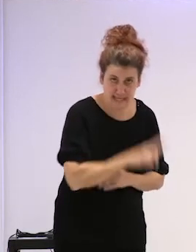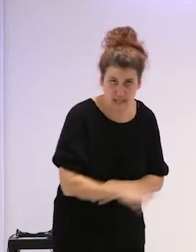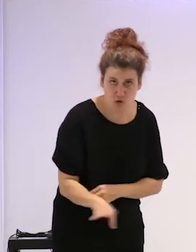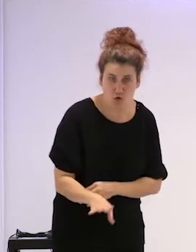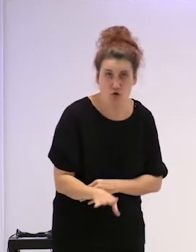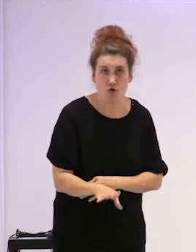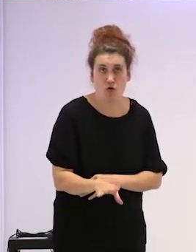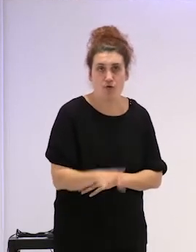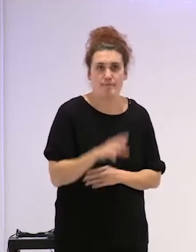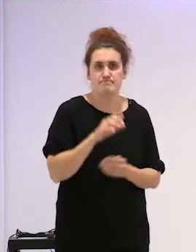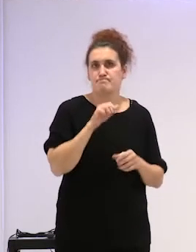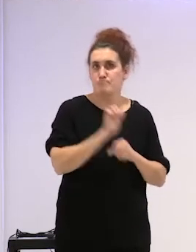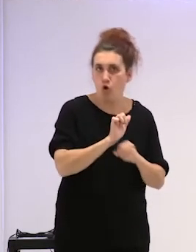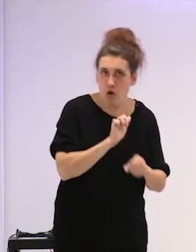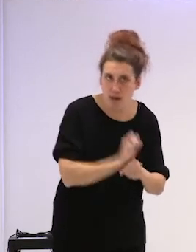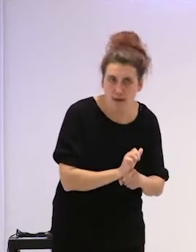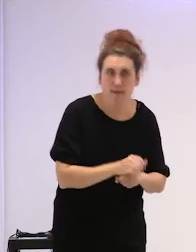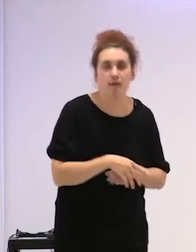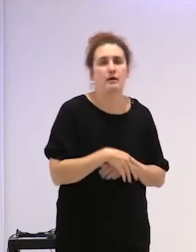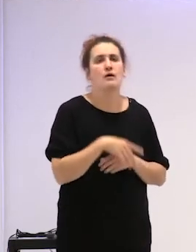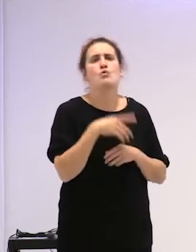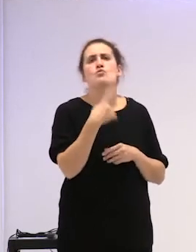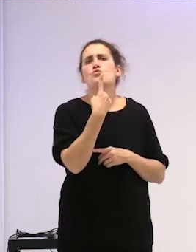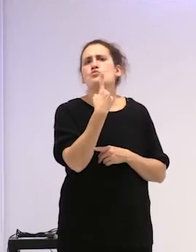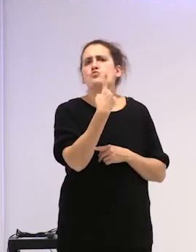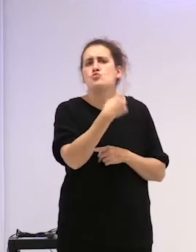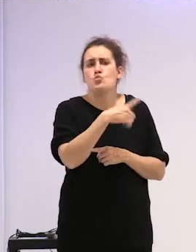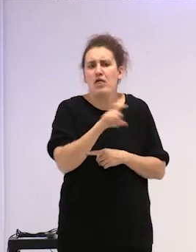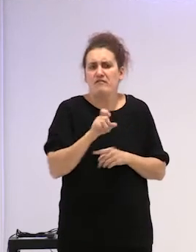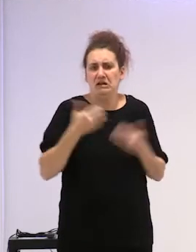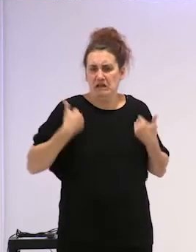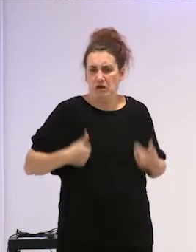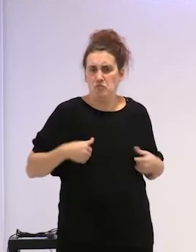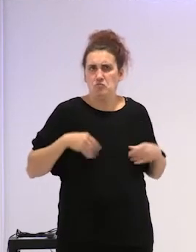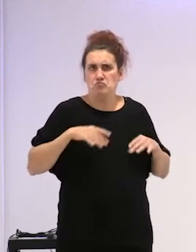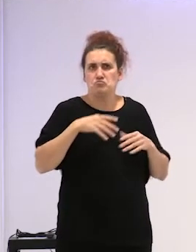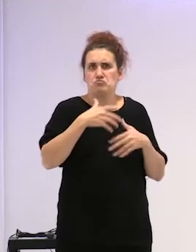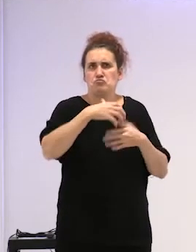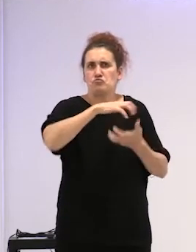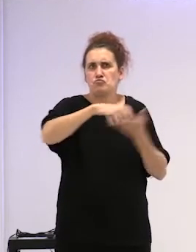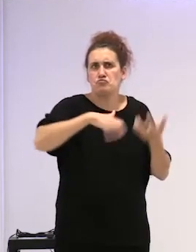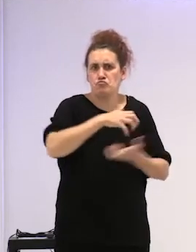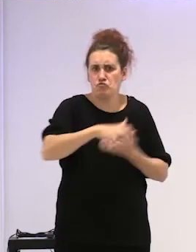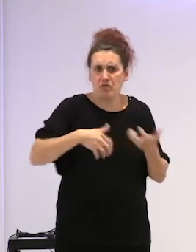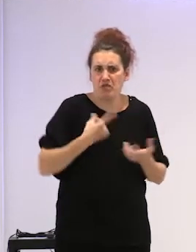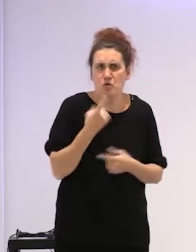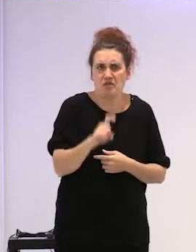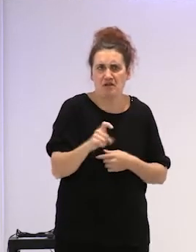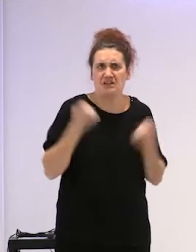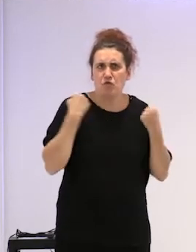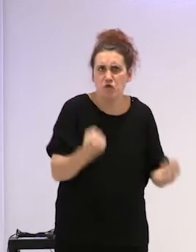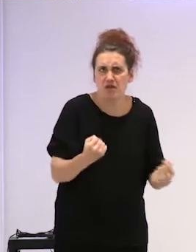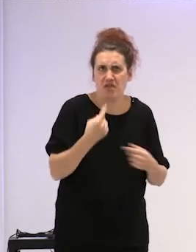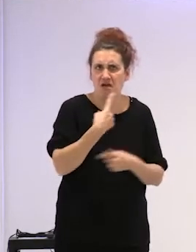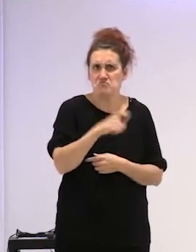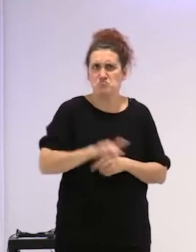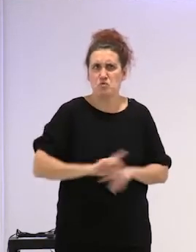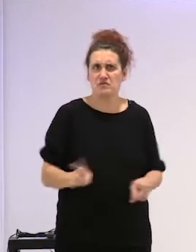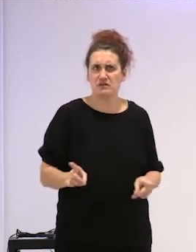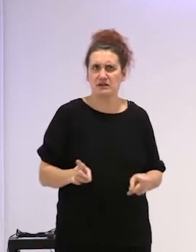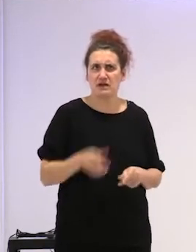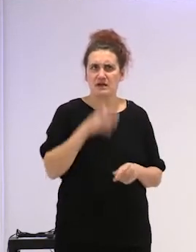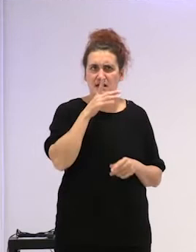que la violan, no necesitan usar la fuerza física, su sola presencia ya hace